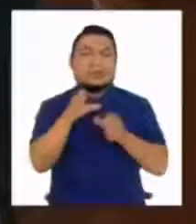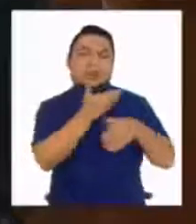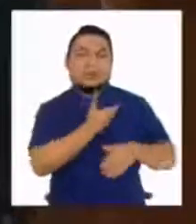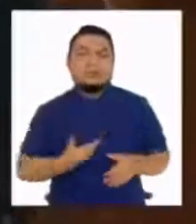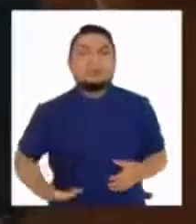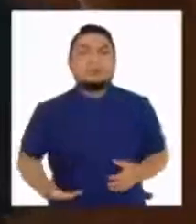labores del Ejecutivo.